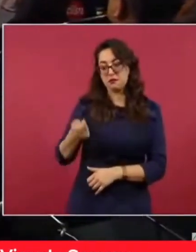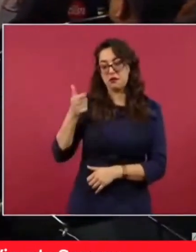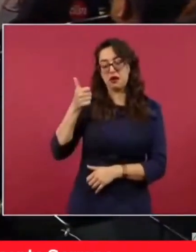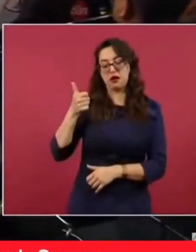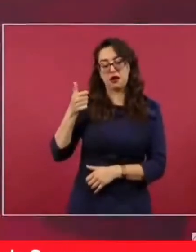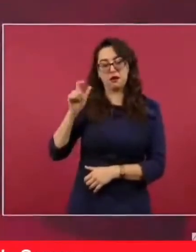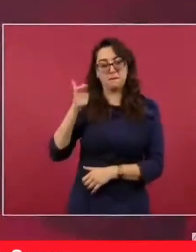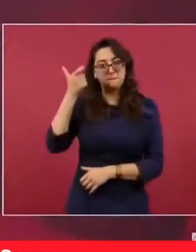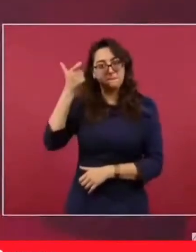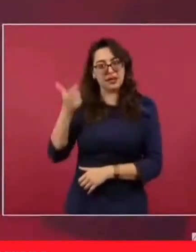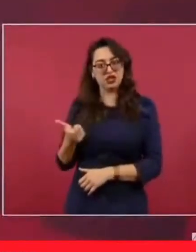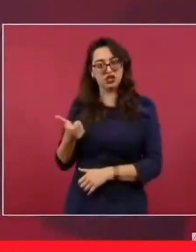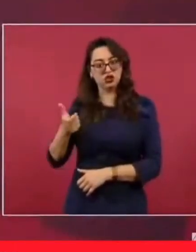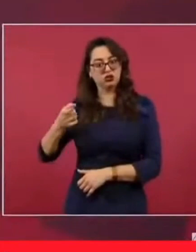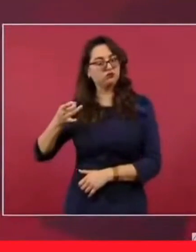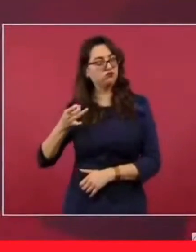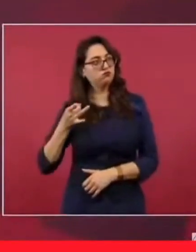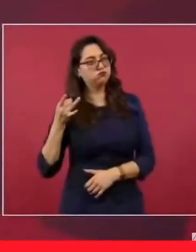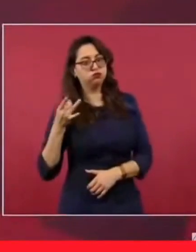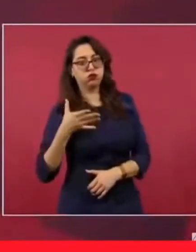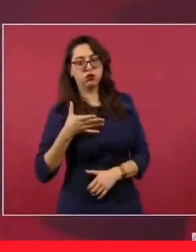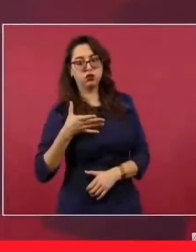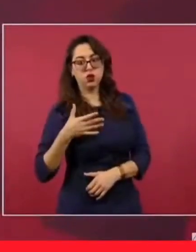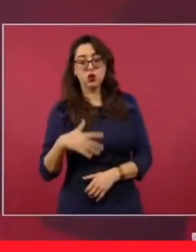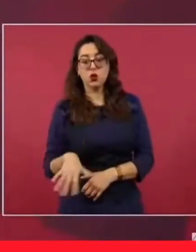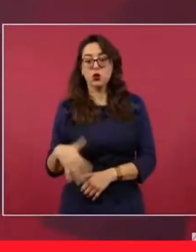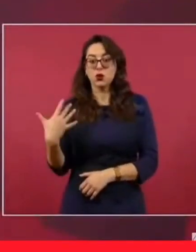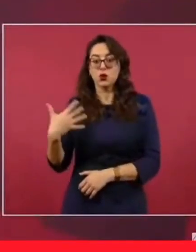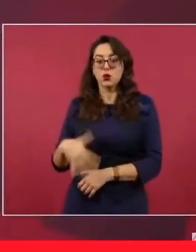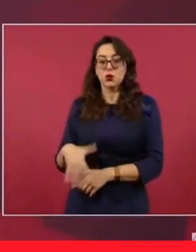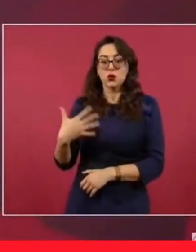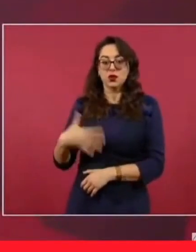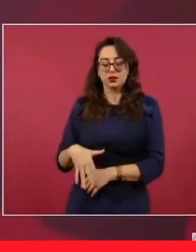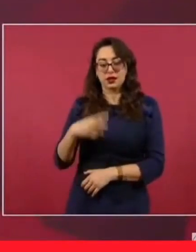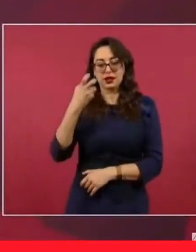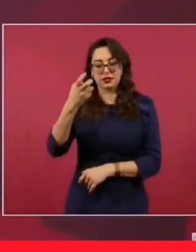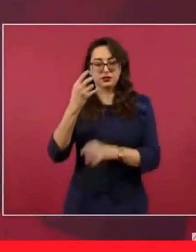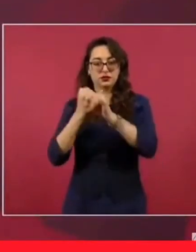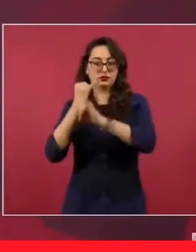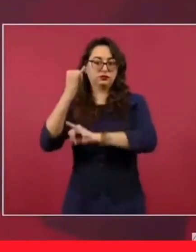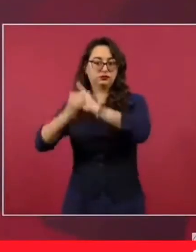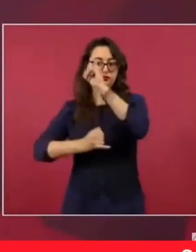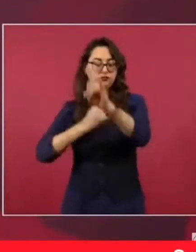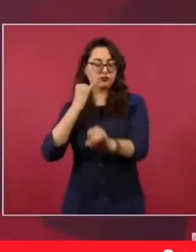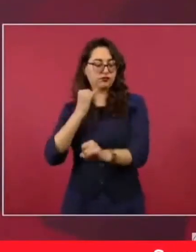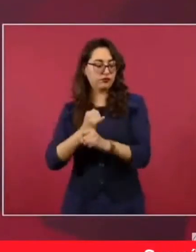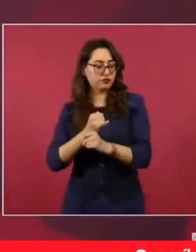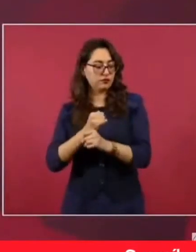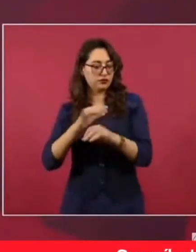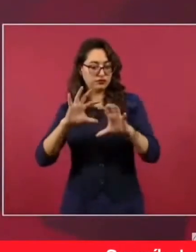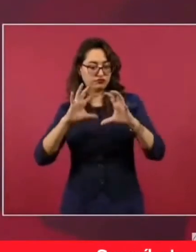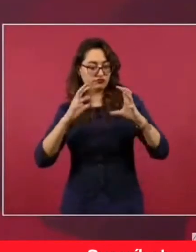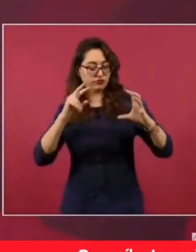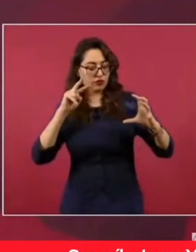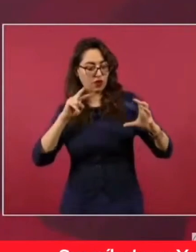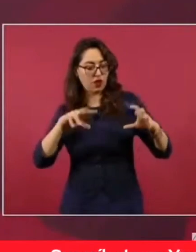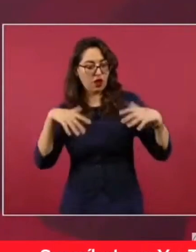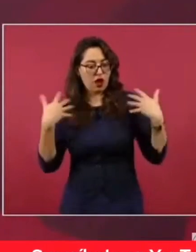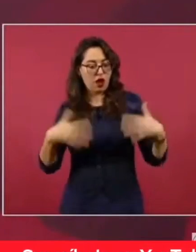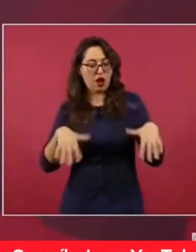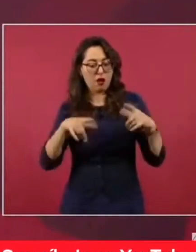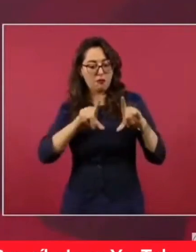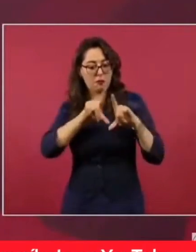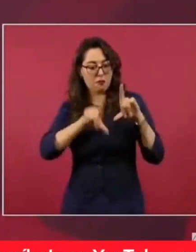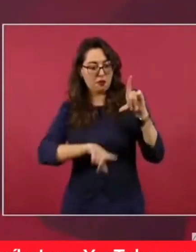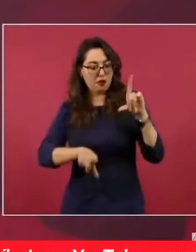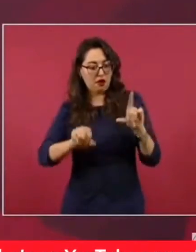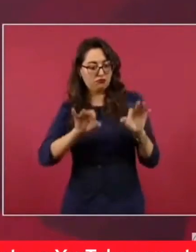Pueden decir nuestros adversarios que son otros factores, sí, sí, sí,